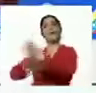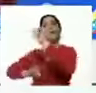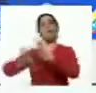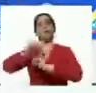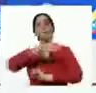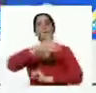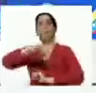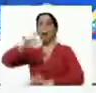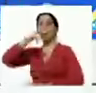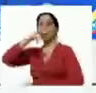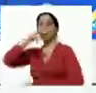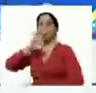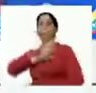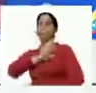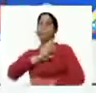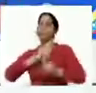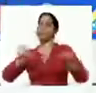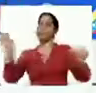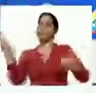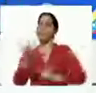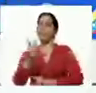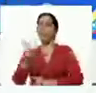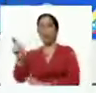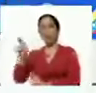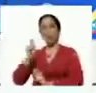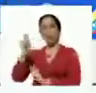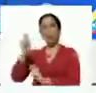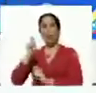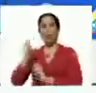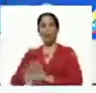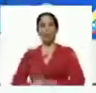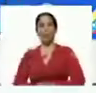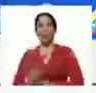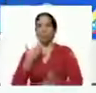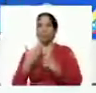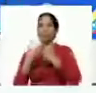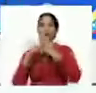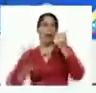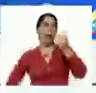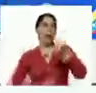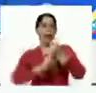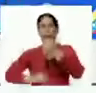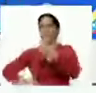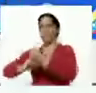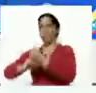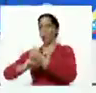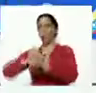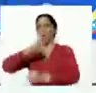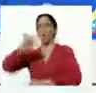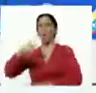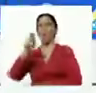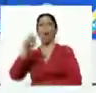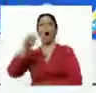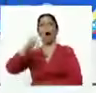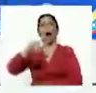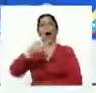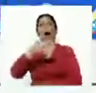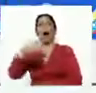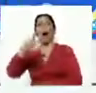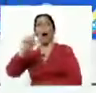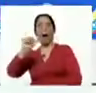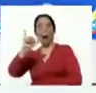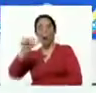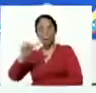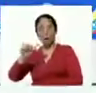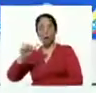mares y las tierras de Venezuela. A los pescadores, le pido todo el apoyo a Jesús Laya, el nuevo ministro de